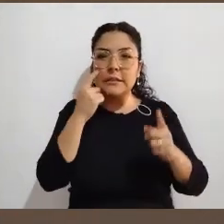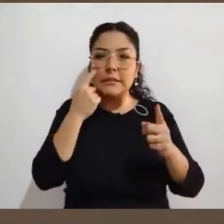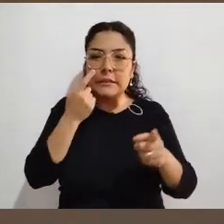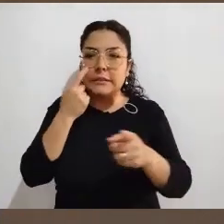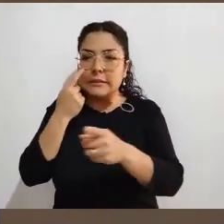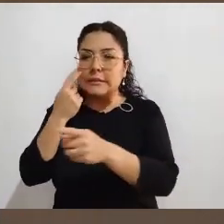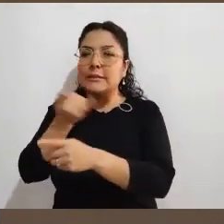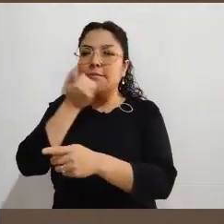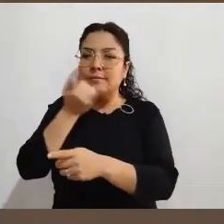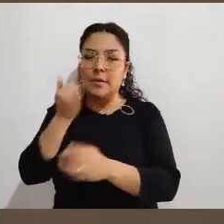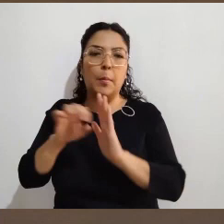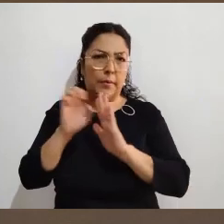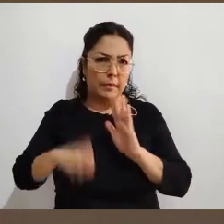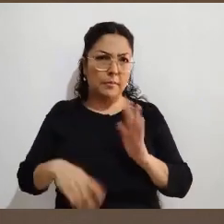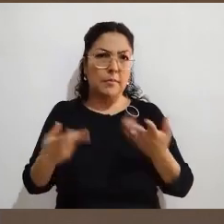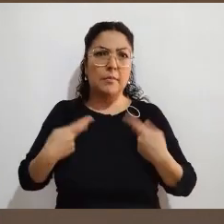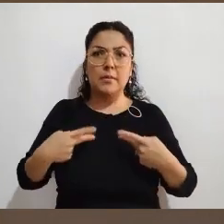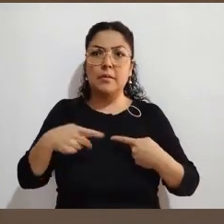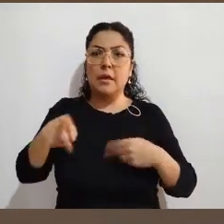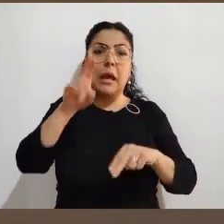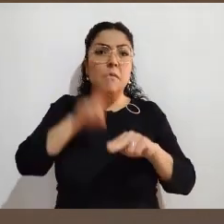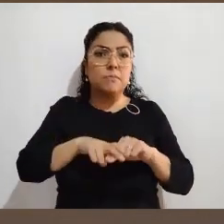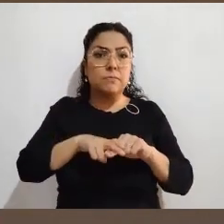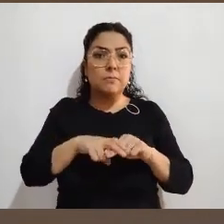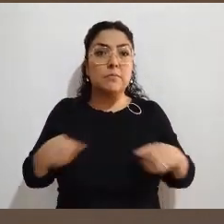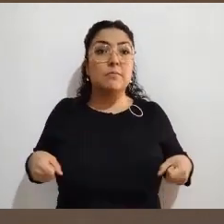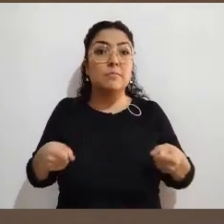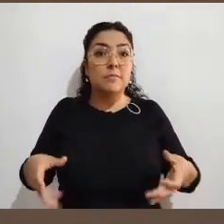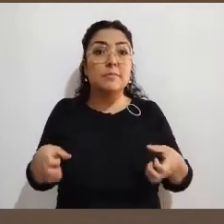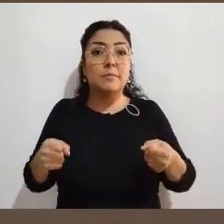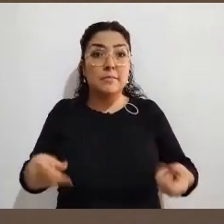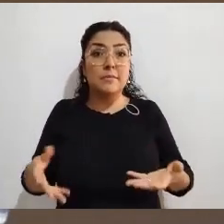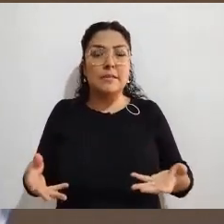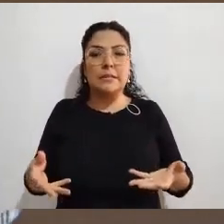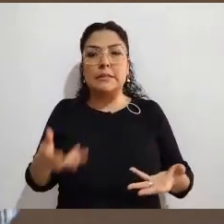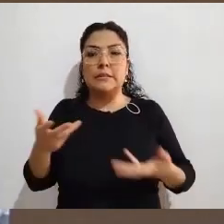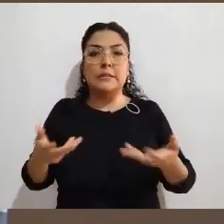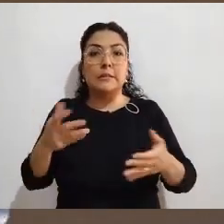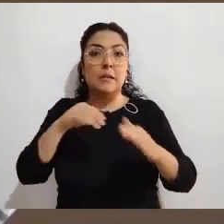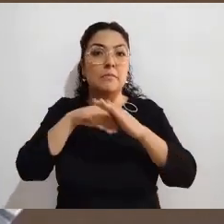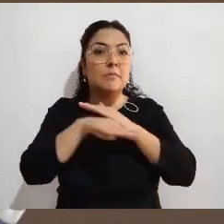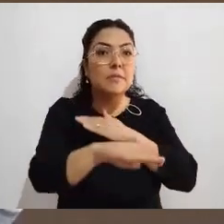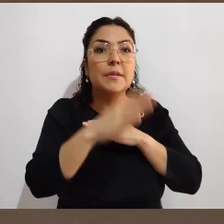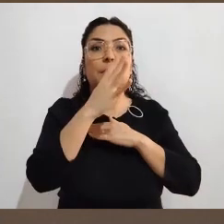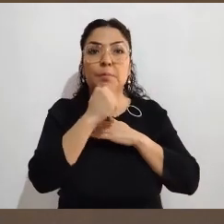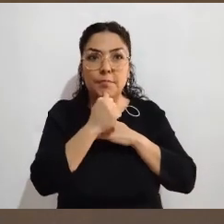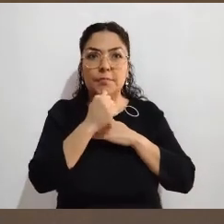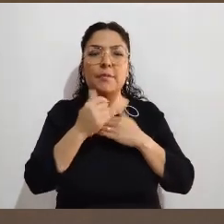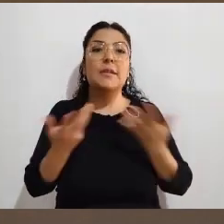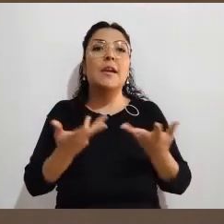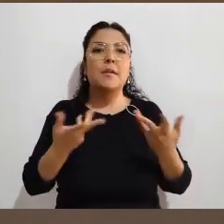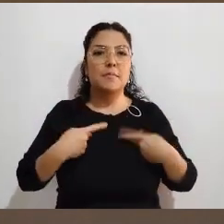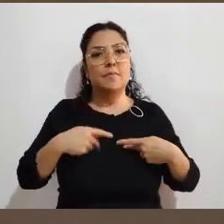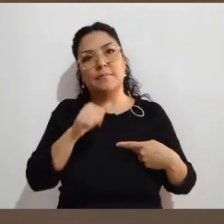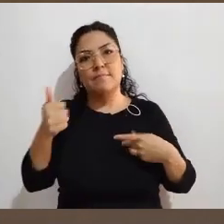pero llegó una persona en silla de ruedas y no pudo entrar a la casilla. Tuvieron que salir para ayudarle, cargarlo